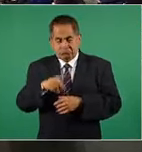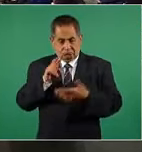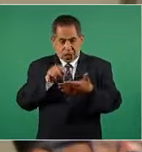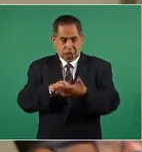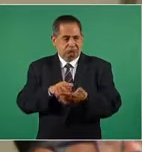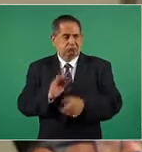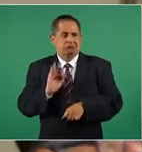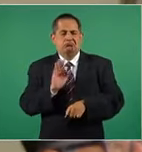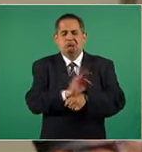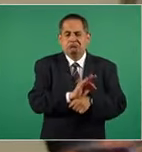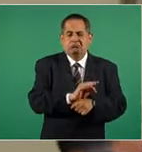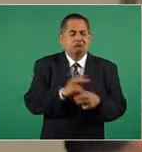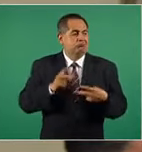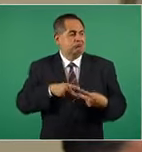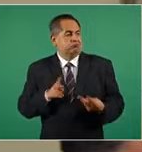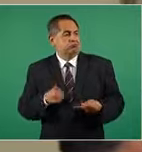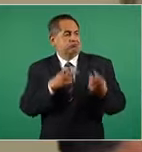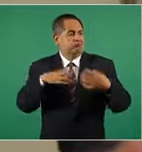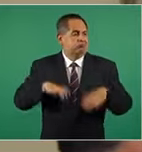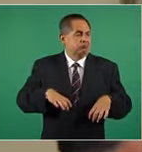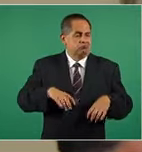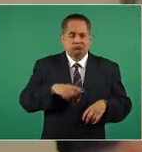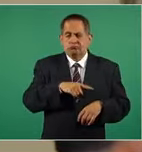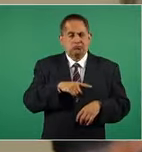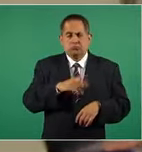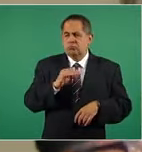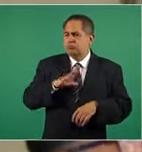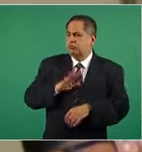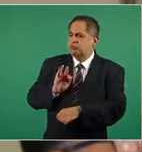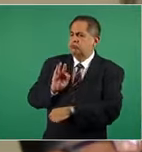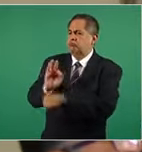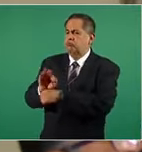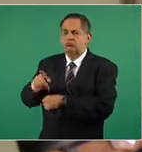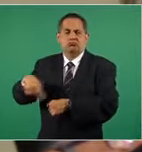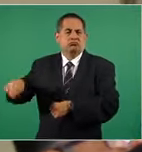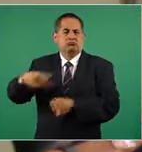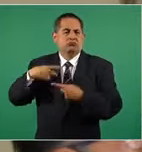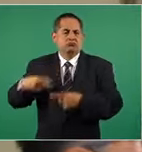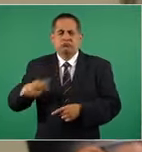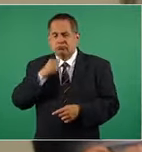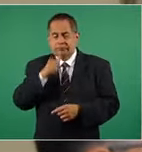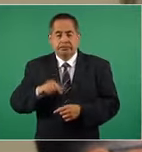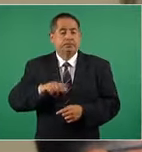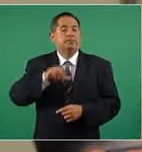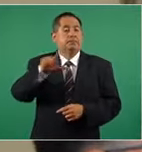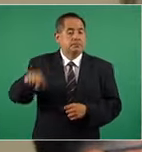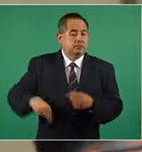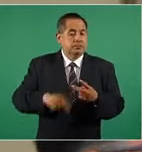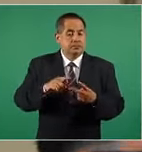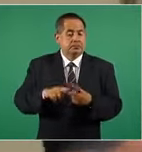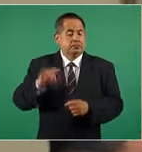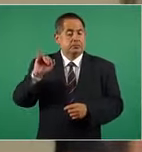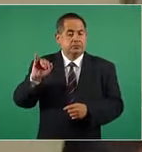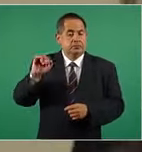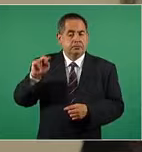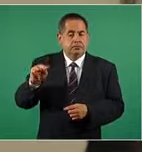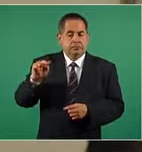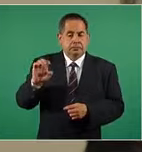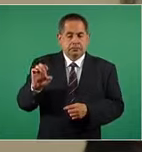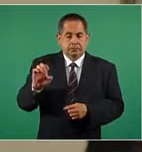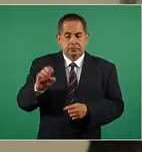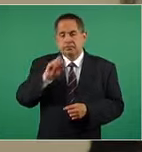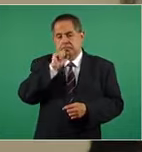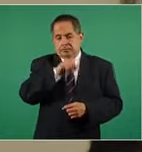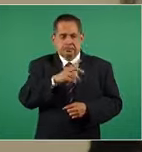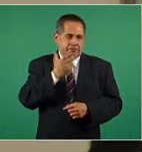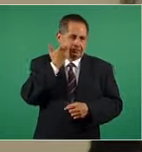país, pero no a favor de la ciudadanía. Posteriormente, el INE, obviamente, hizo sus